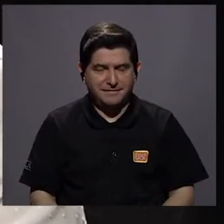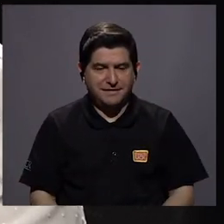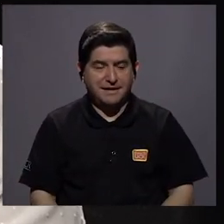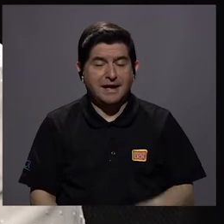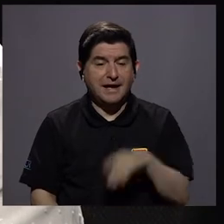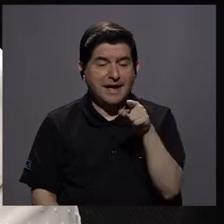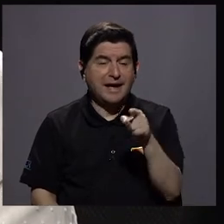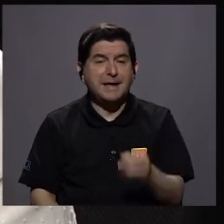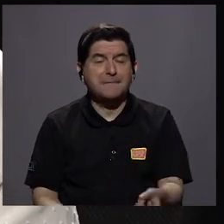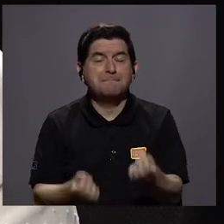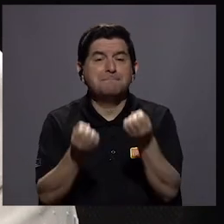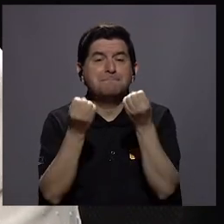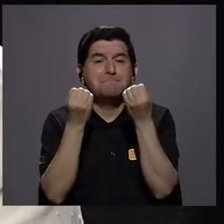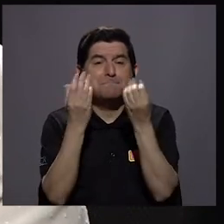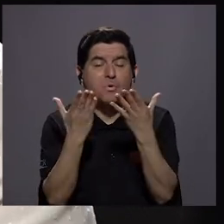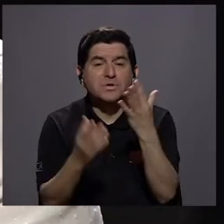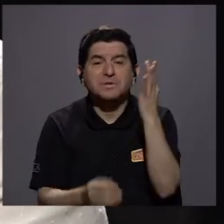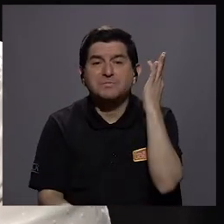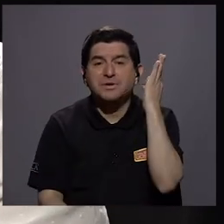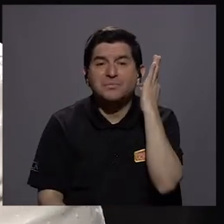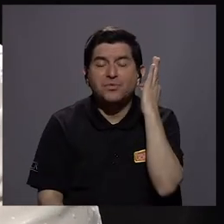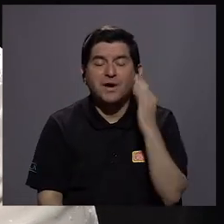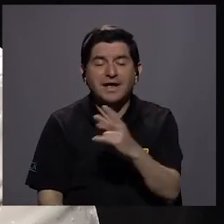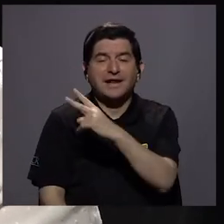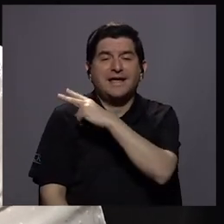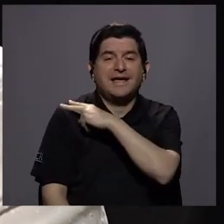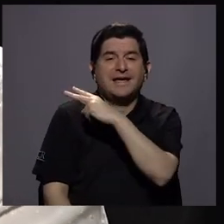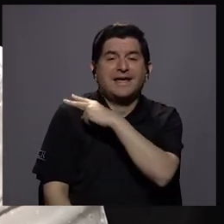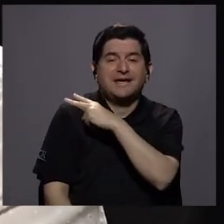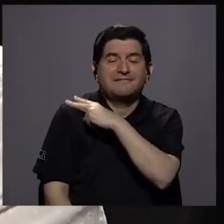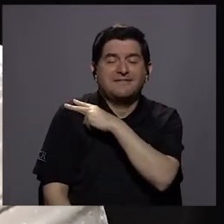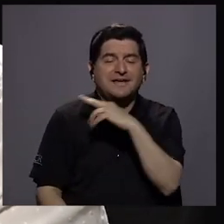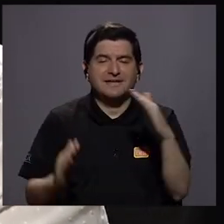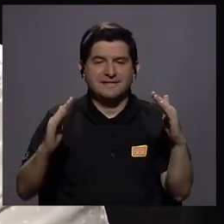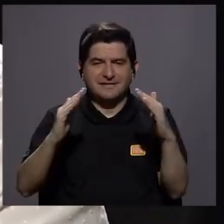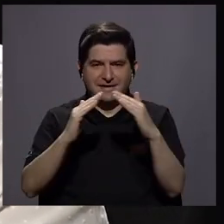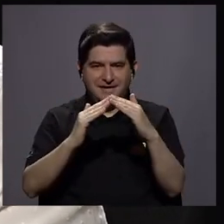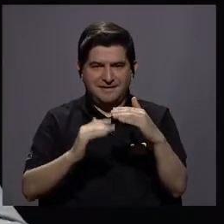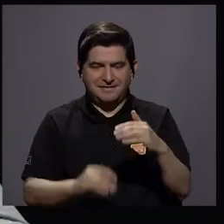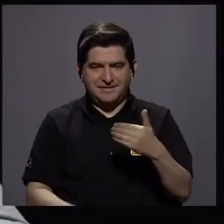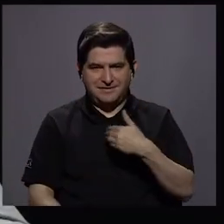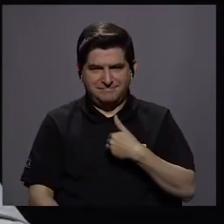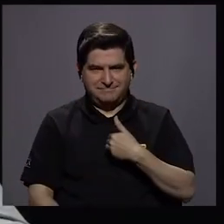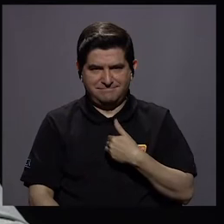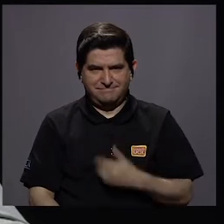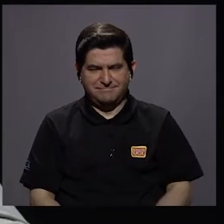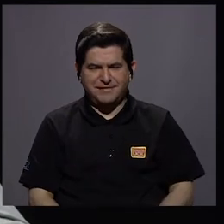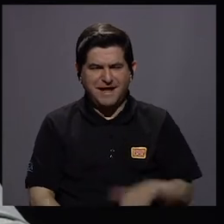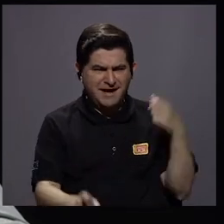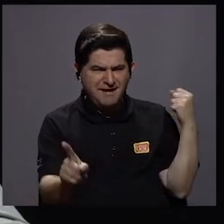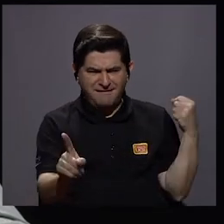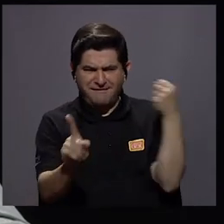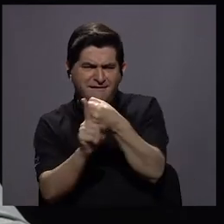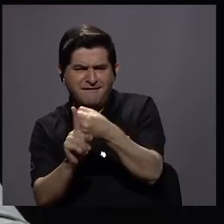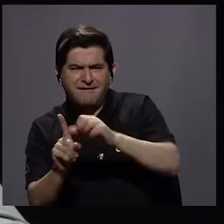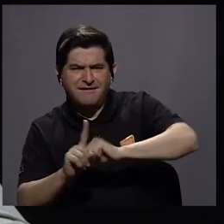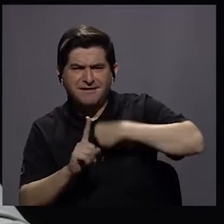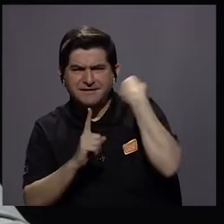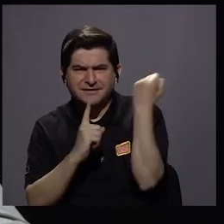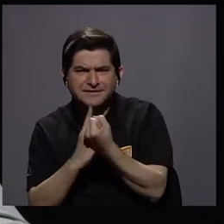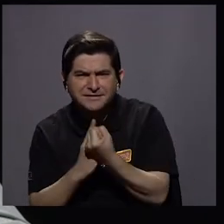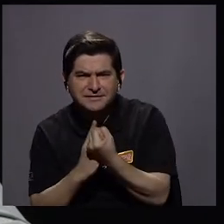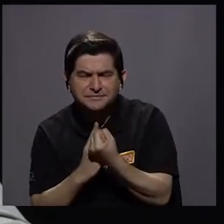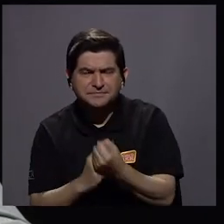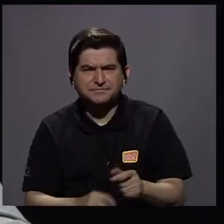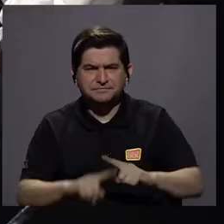muchos los hogares que tienen a una mujer como cabeza de hogar. Entonces, lo que impacta es eso desde